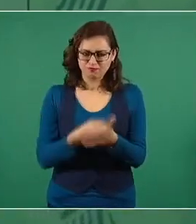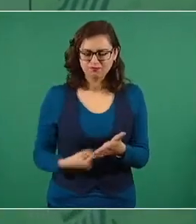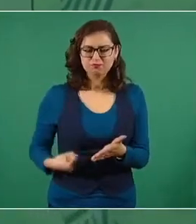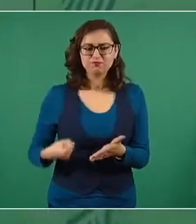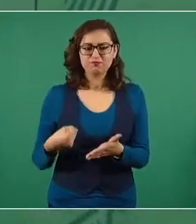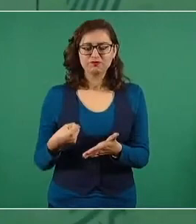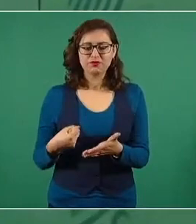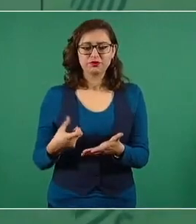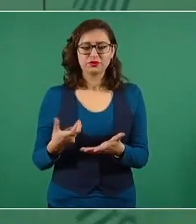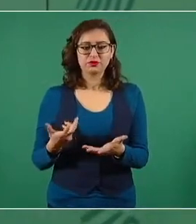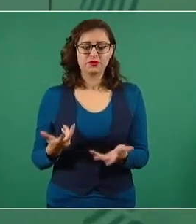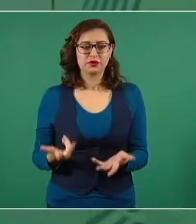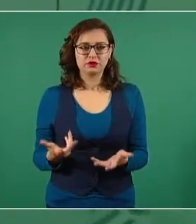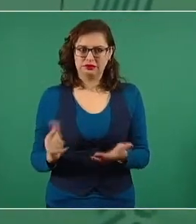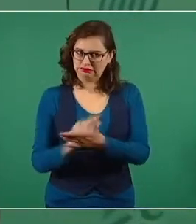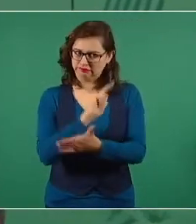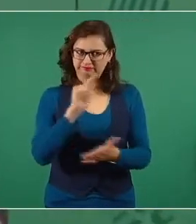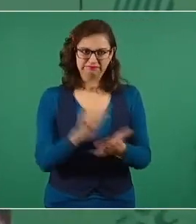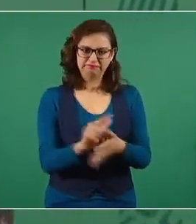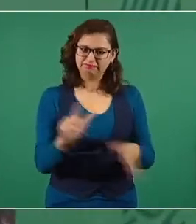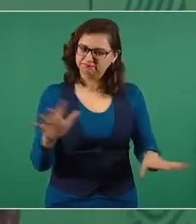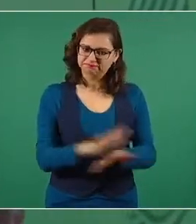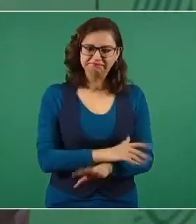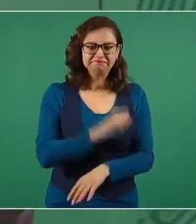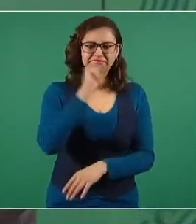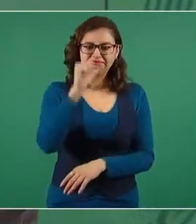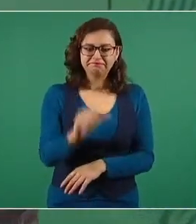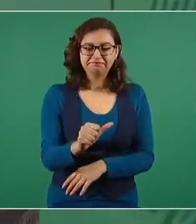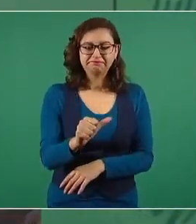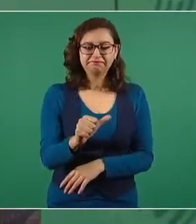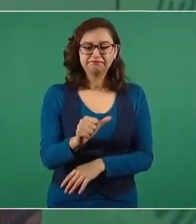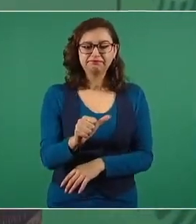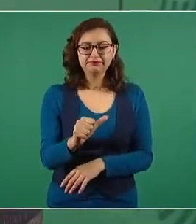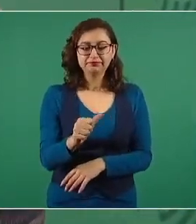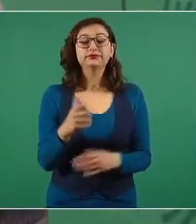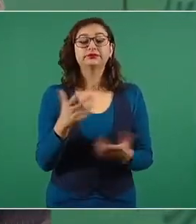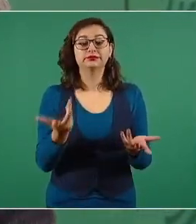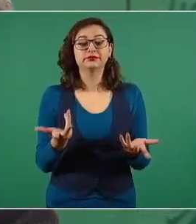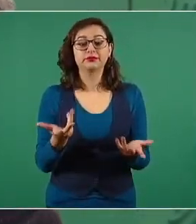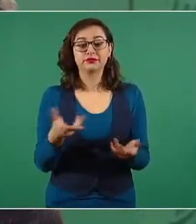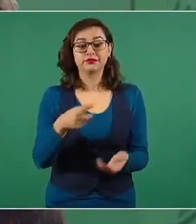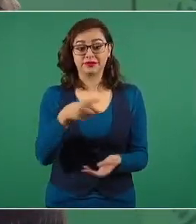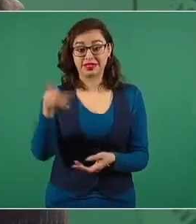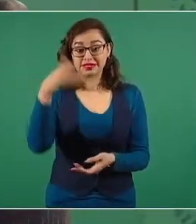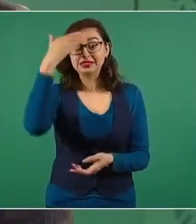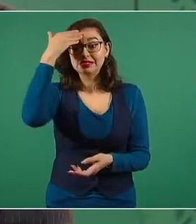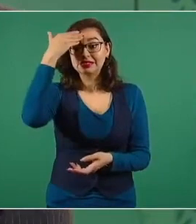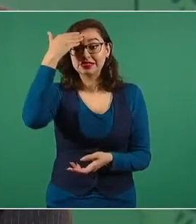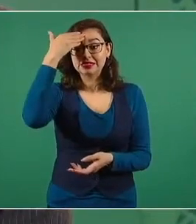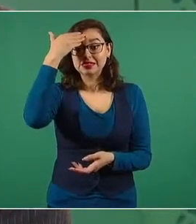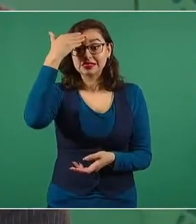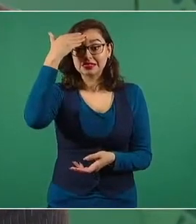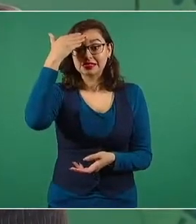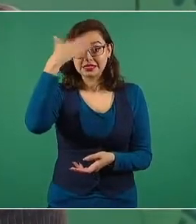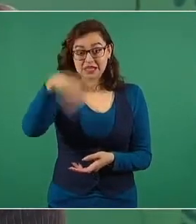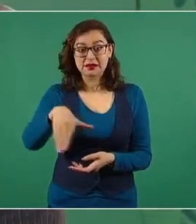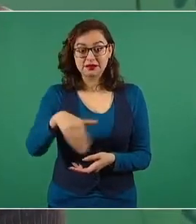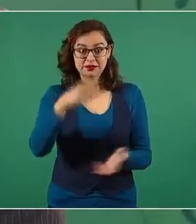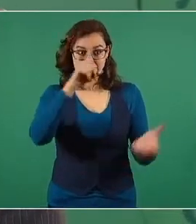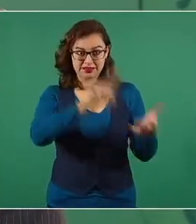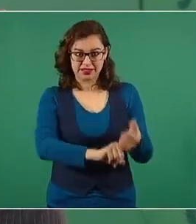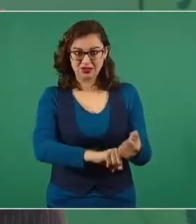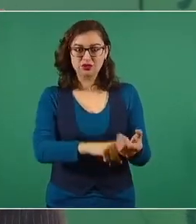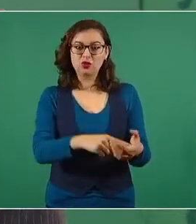ya ven que ahora ya se sabe que hasta dinero